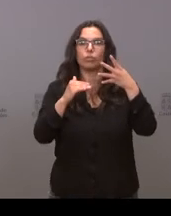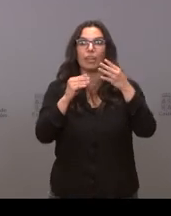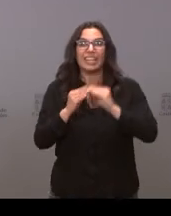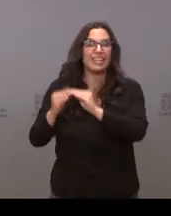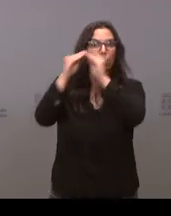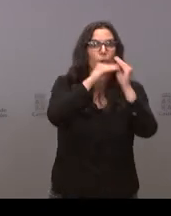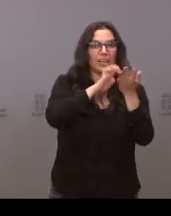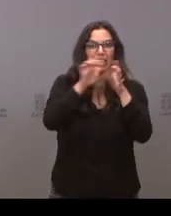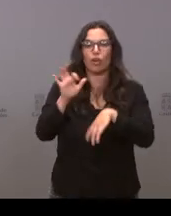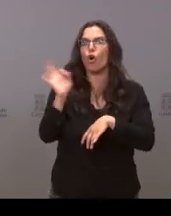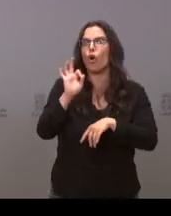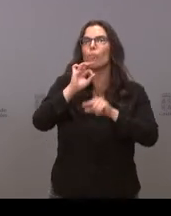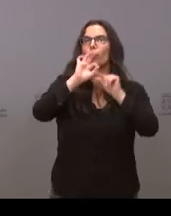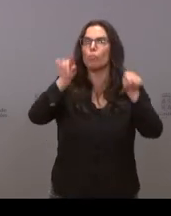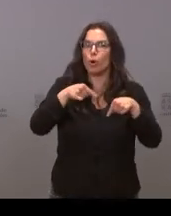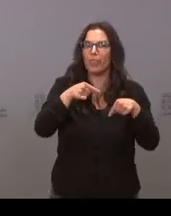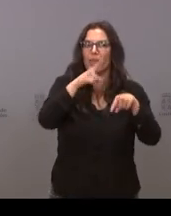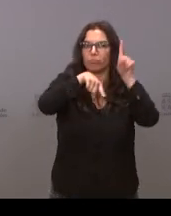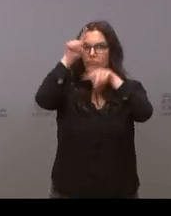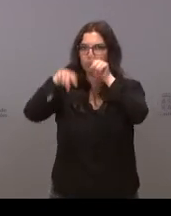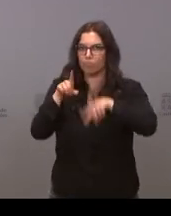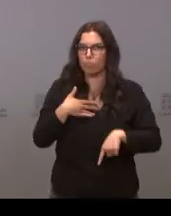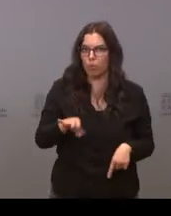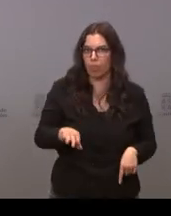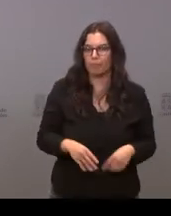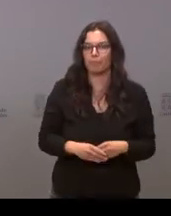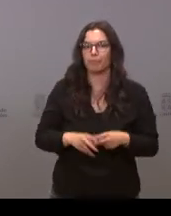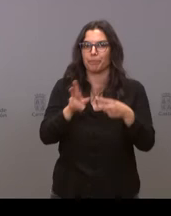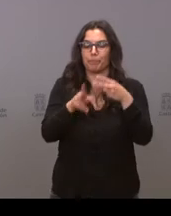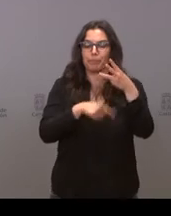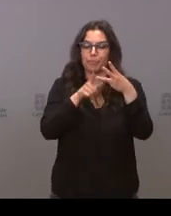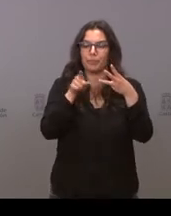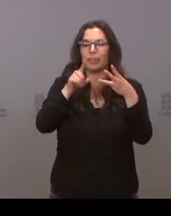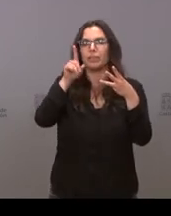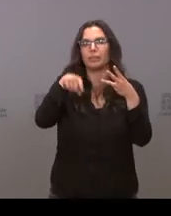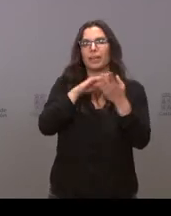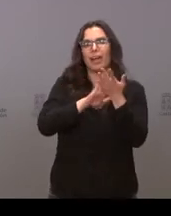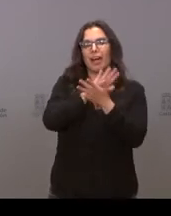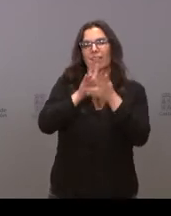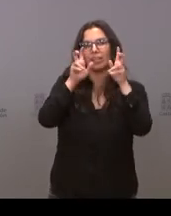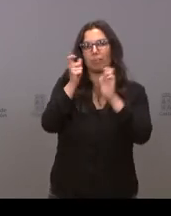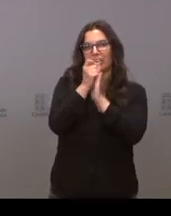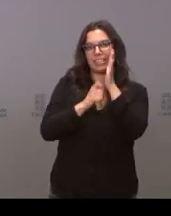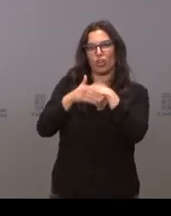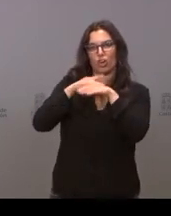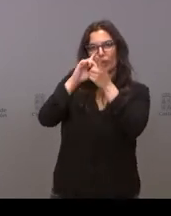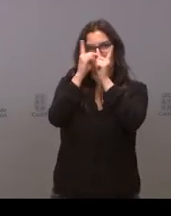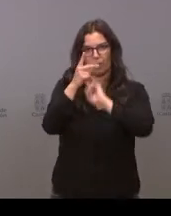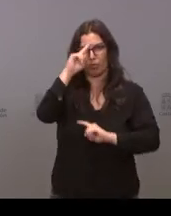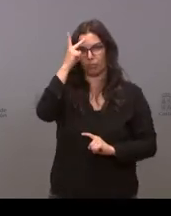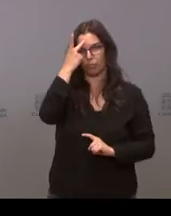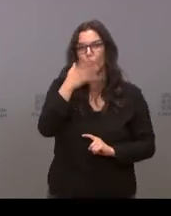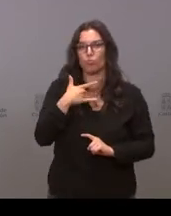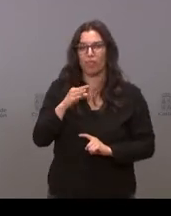nivel autonómico luego hablado de ese cambio de criterio en el Gobierno puede ser que nos